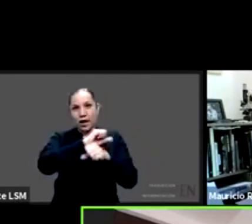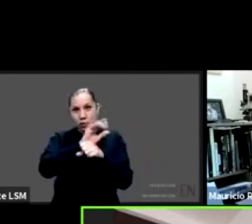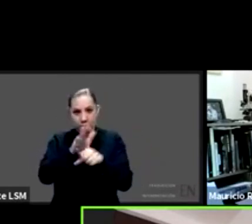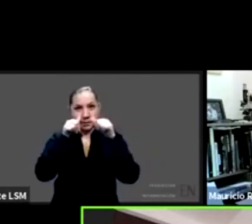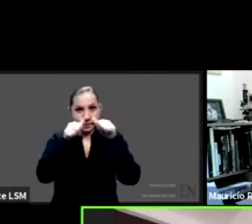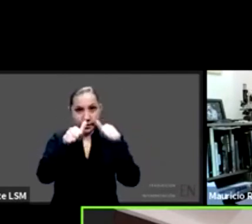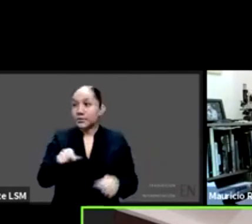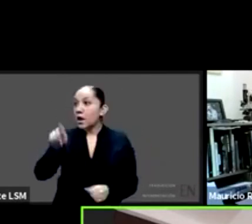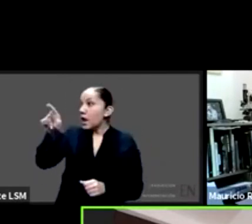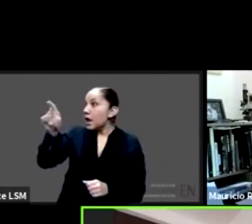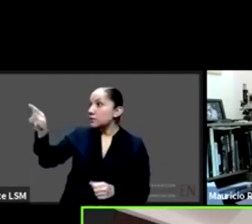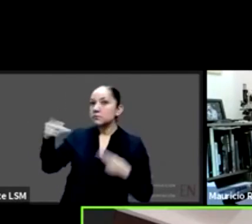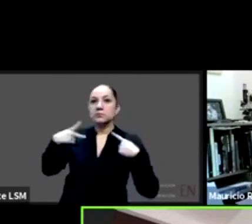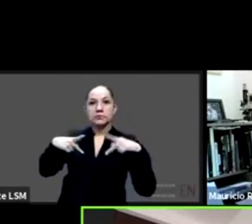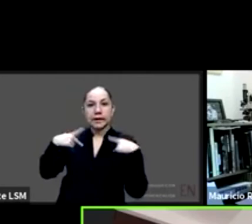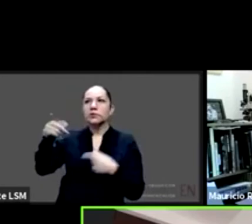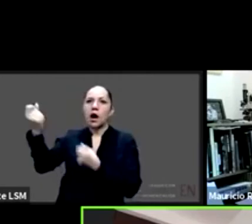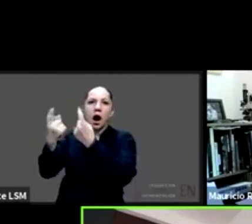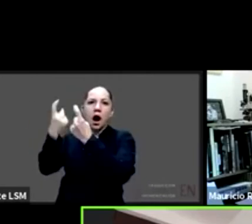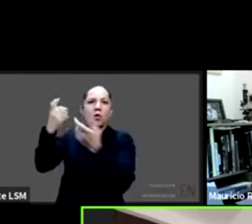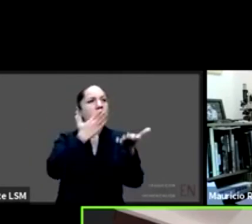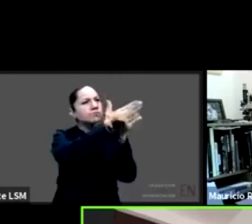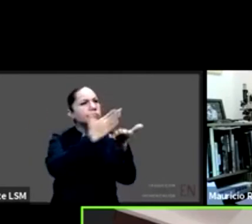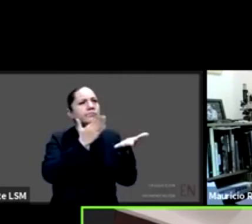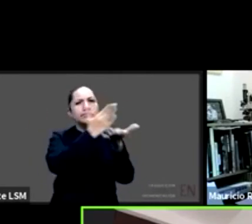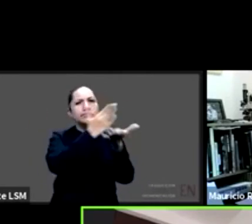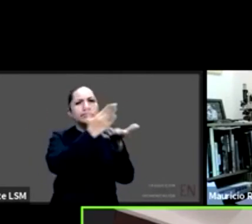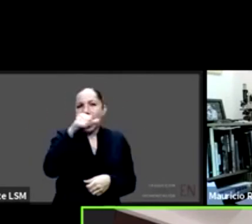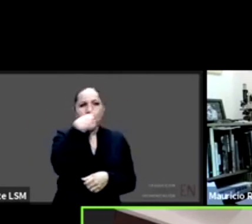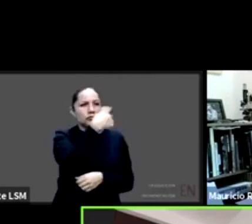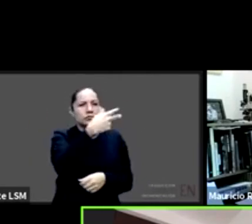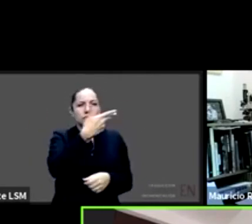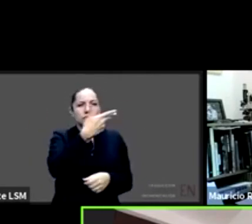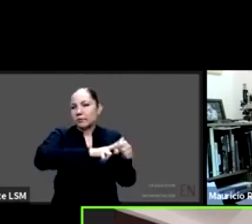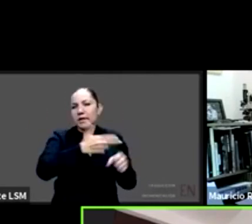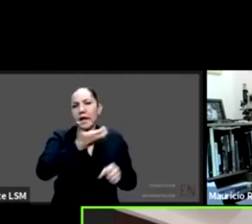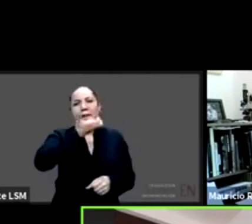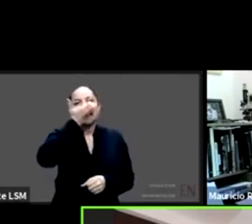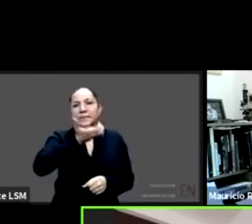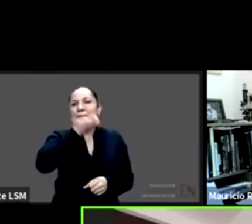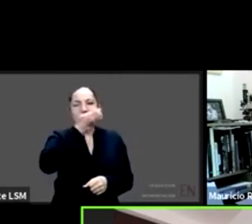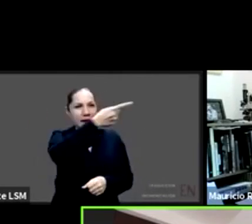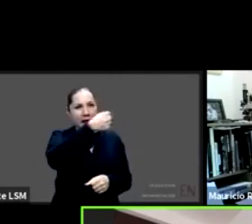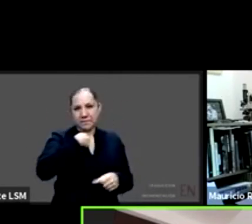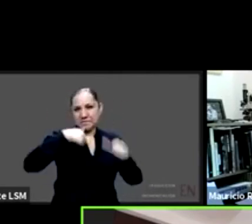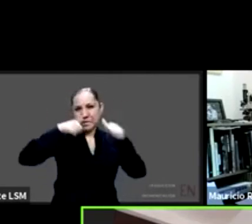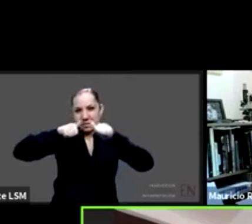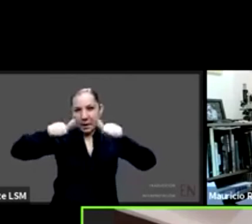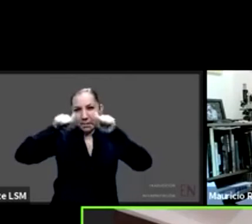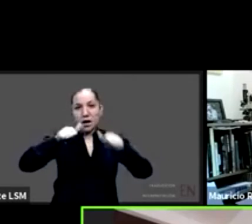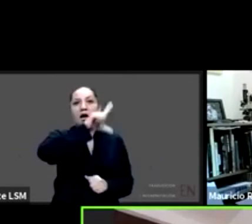con comorbilidades respiratorias frecuentes se convierten en hospitales COVID y cuál es el gran reto